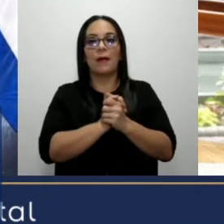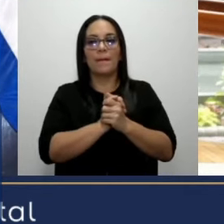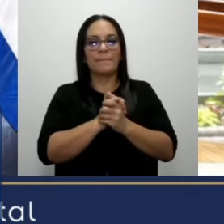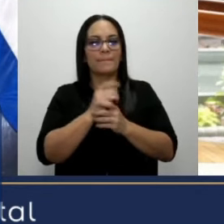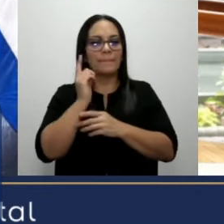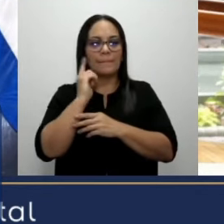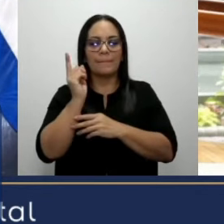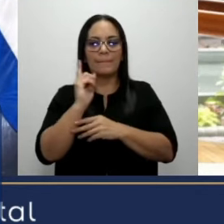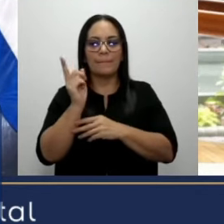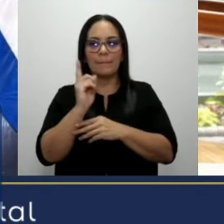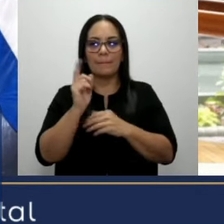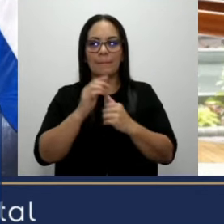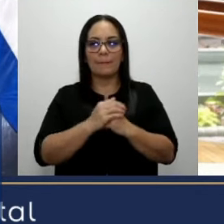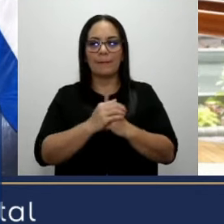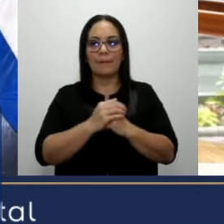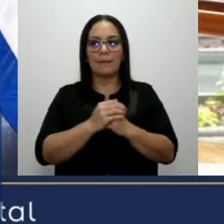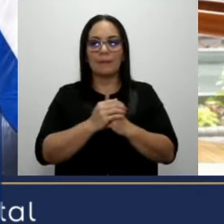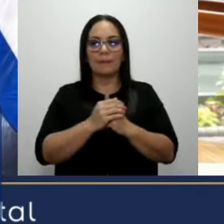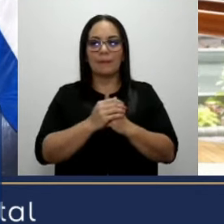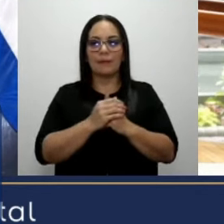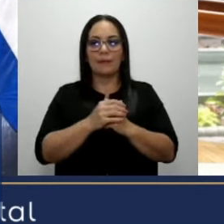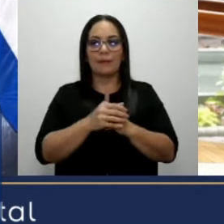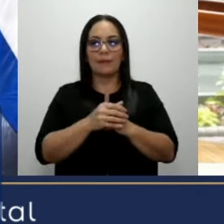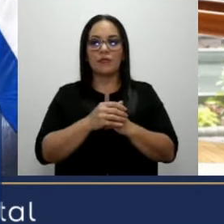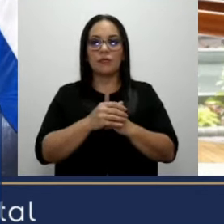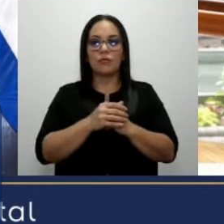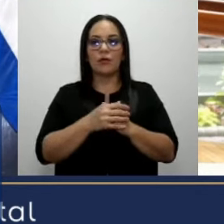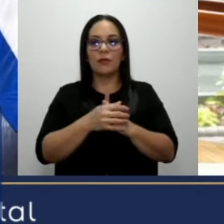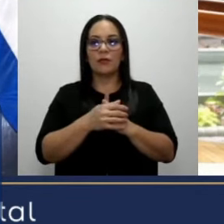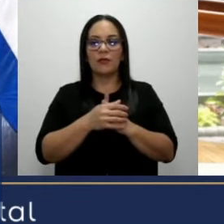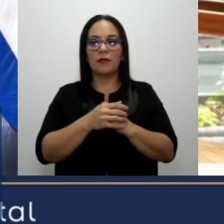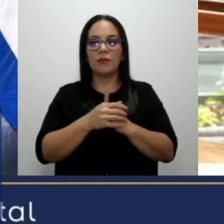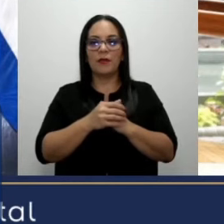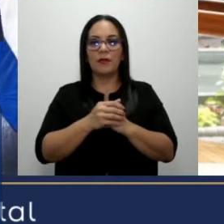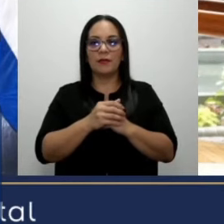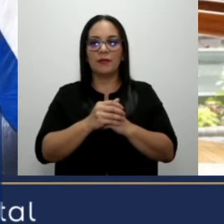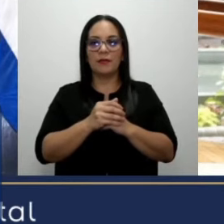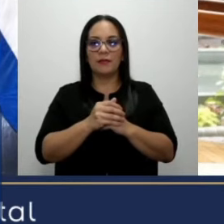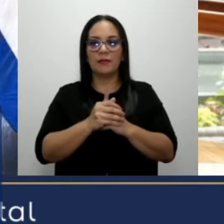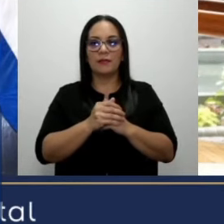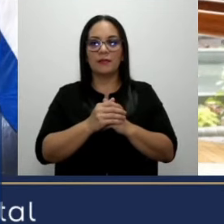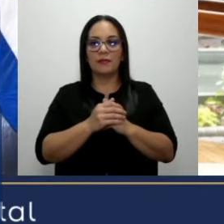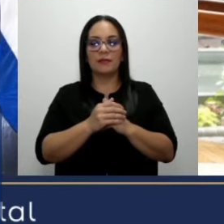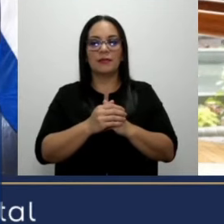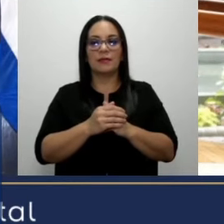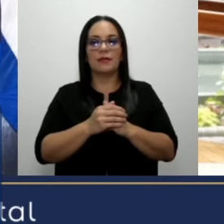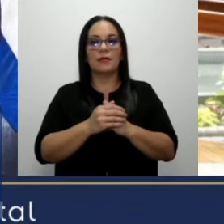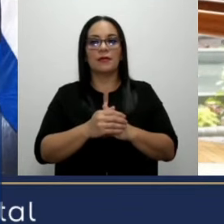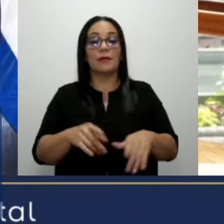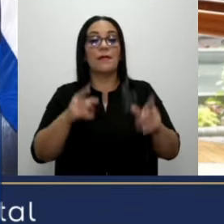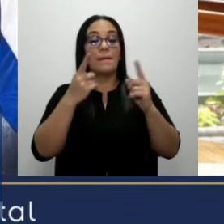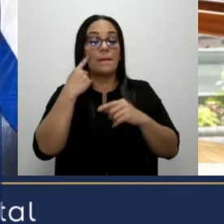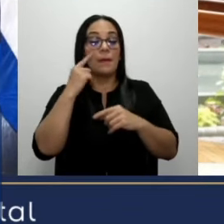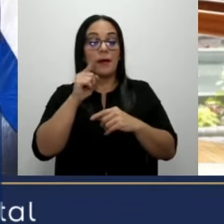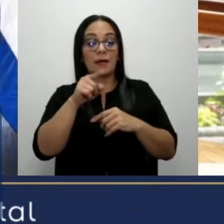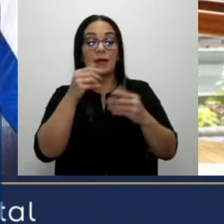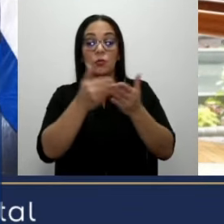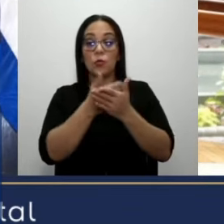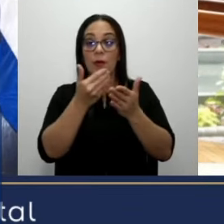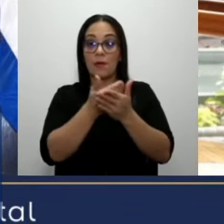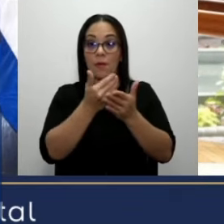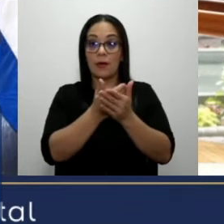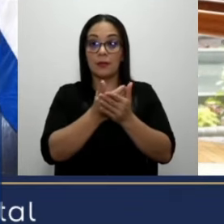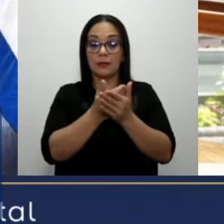Es una inversión de más de 51 millones de dólares que está planificado ahora para nuestras nuevas estaciones